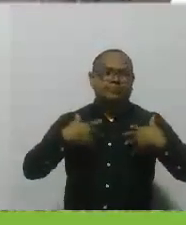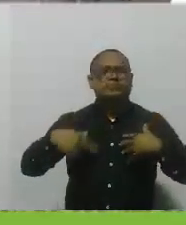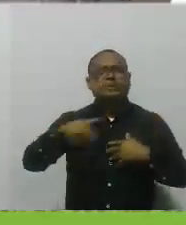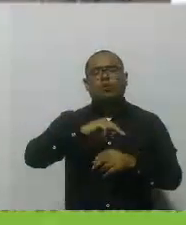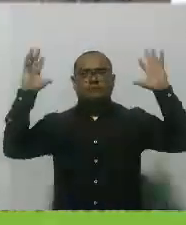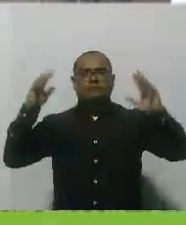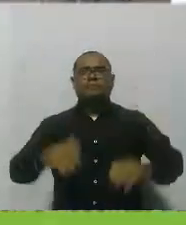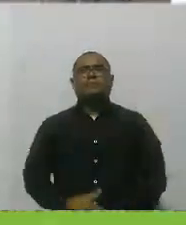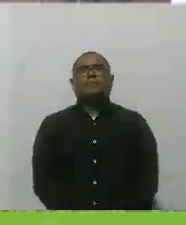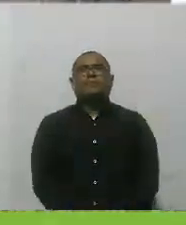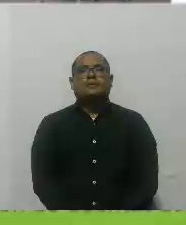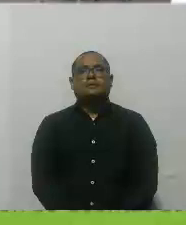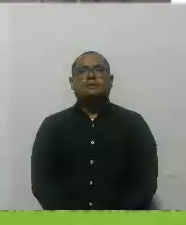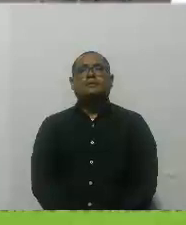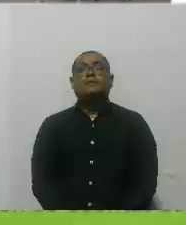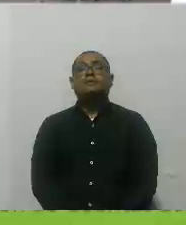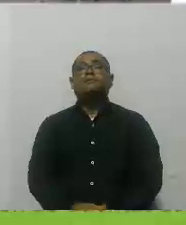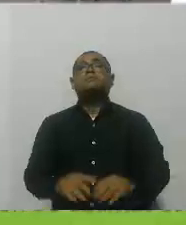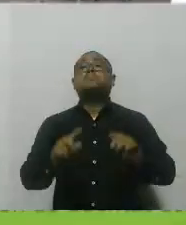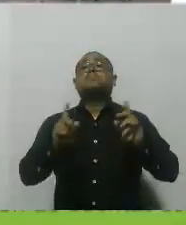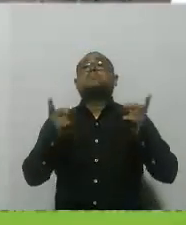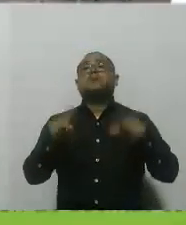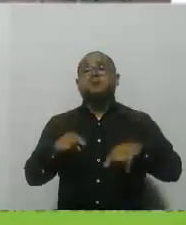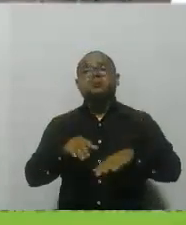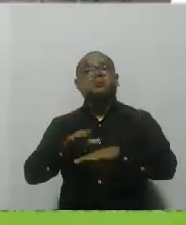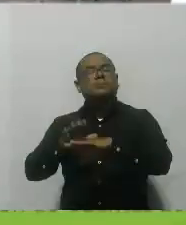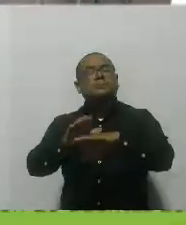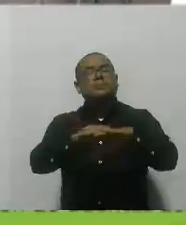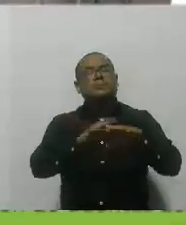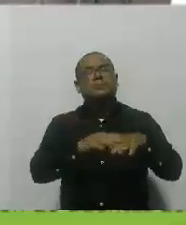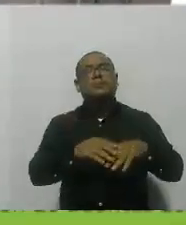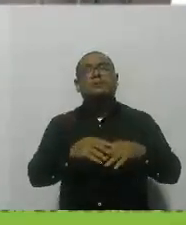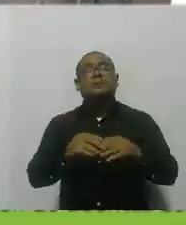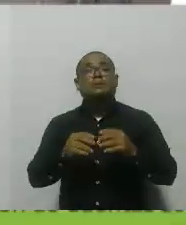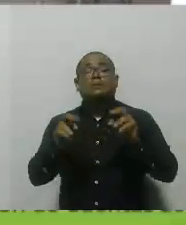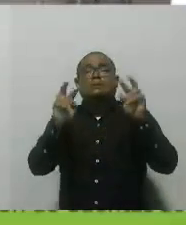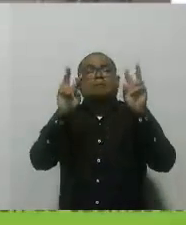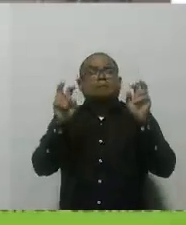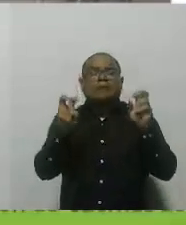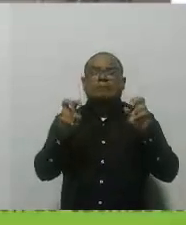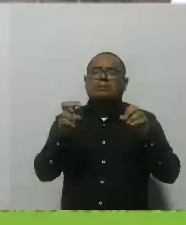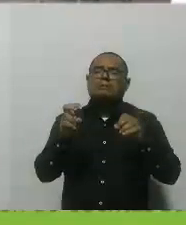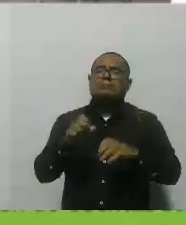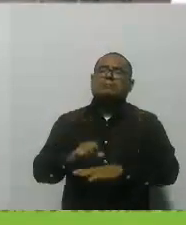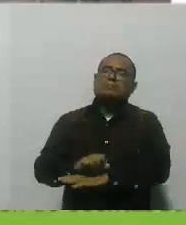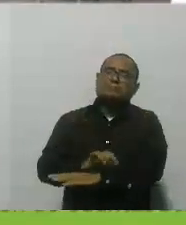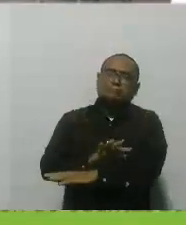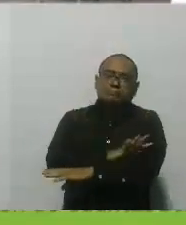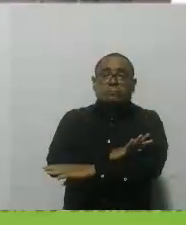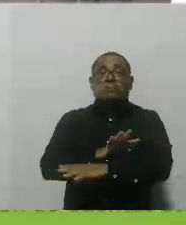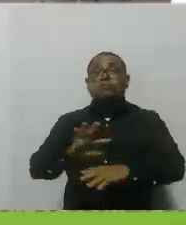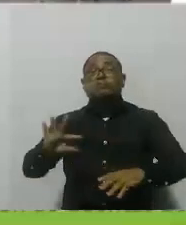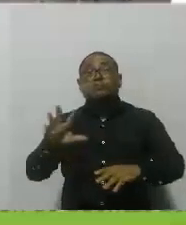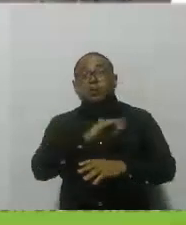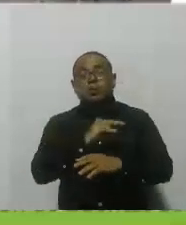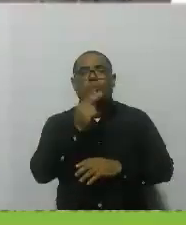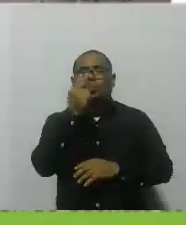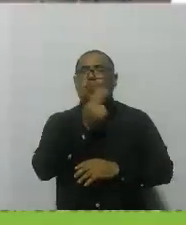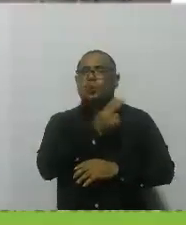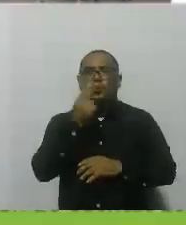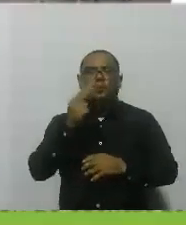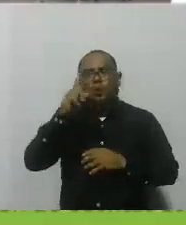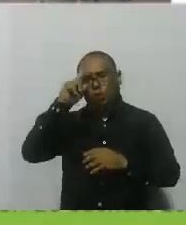comunidades. También contarles que un tema sensible que a todos nos compromete, tanto gobierno como